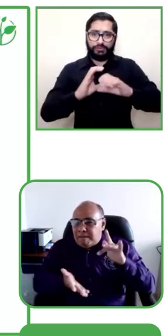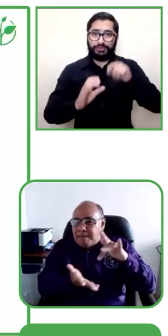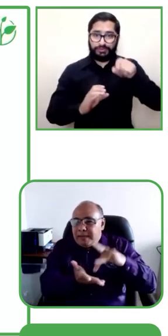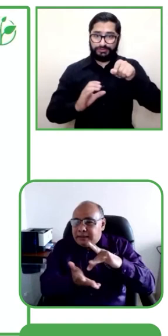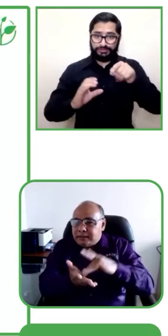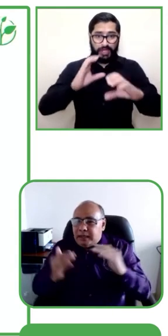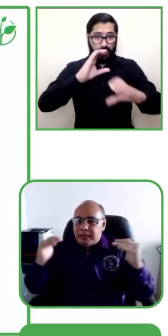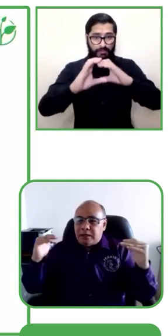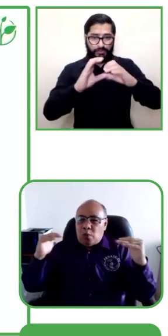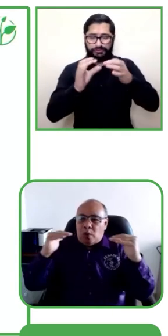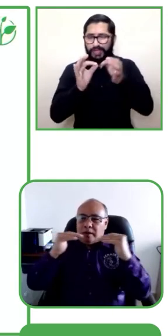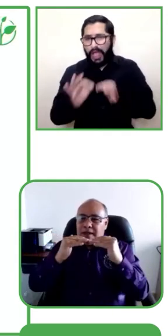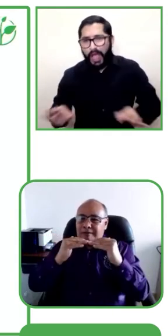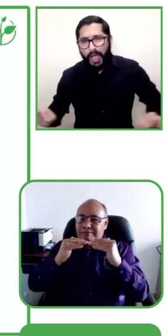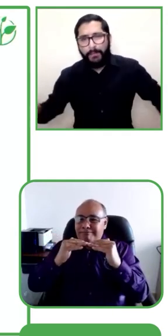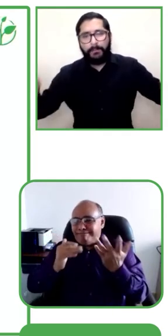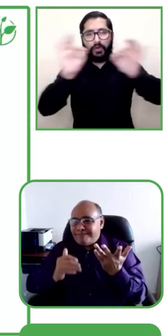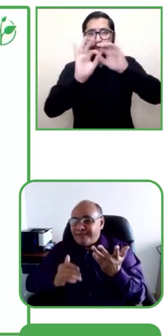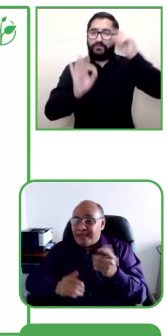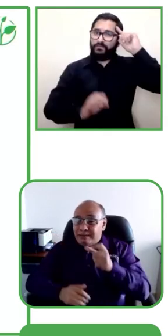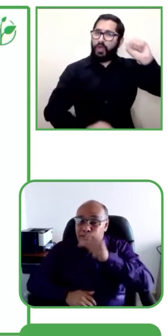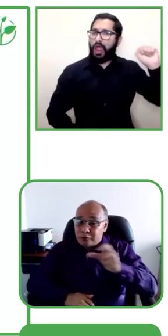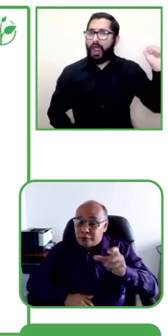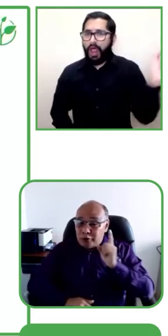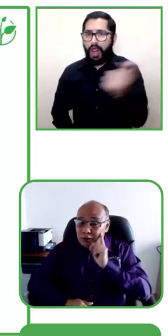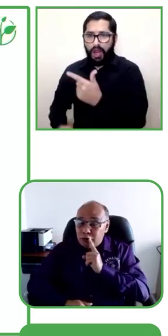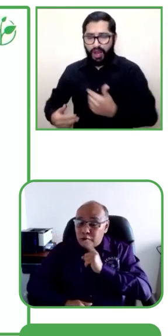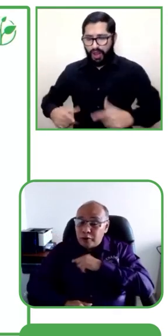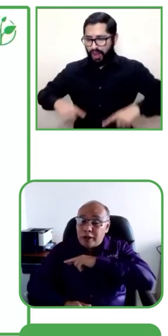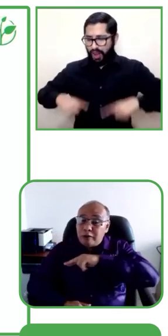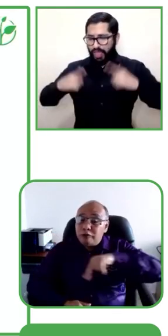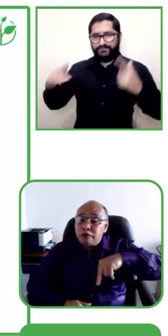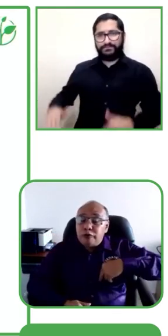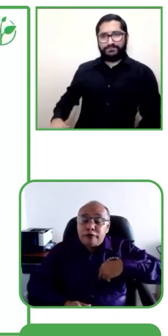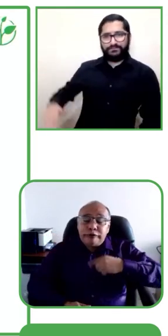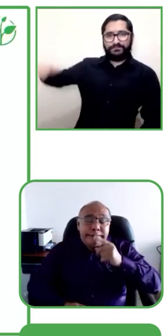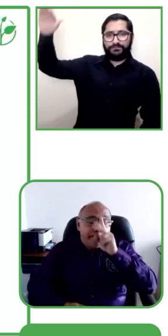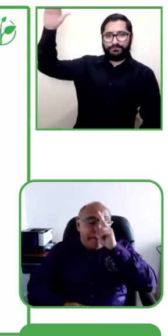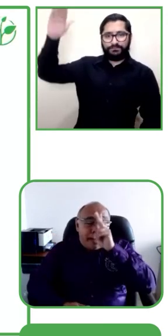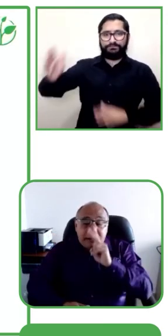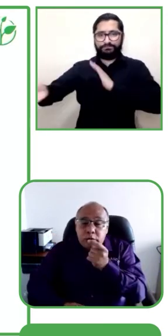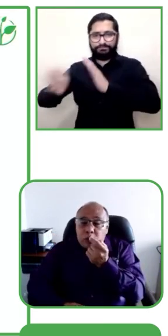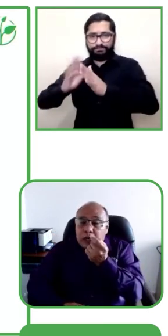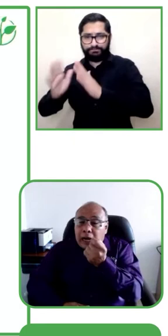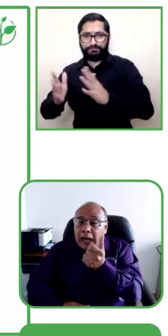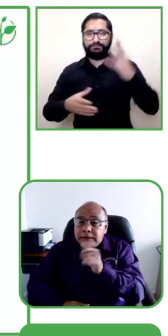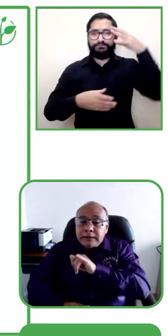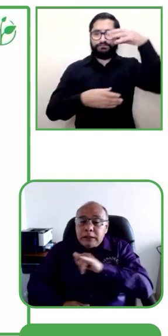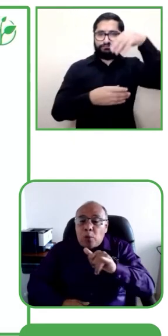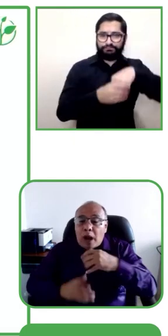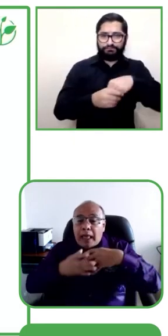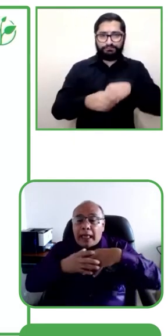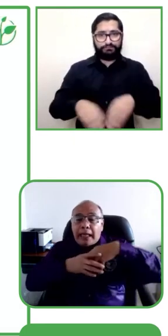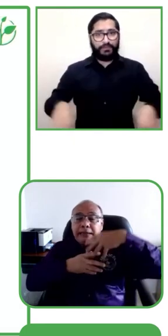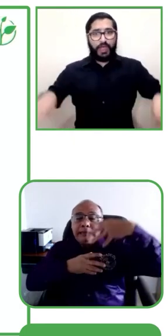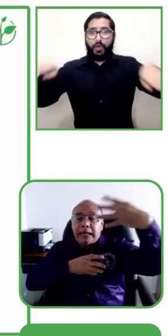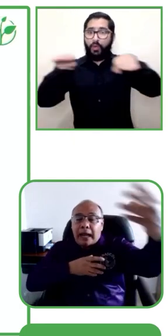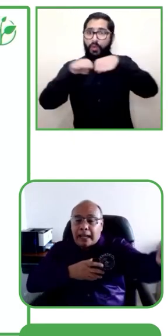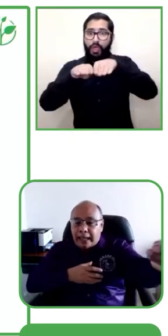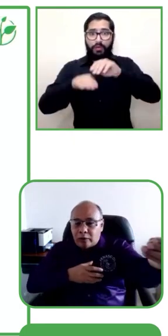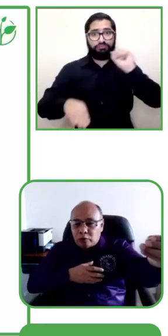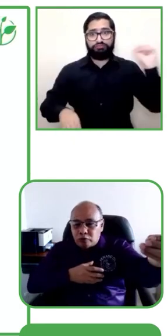las etapas de la vida para que permita participar en igualdad de condiciones. Las personas sordas